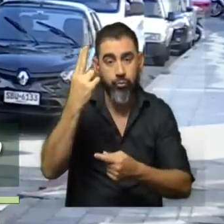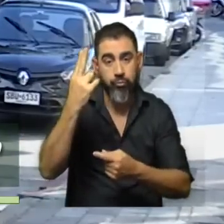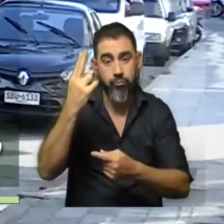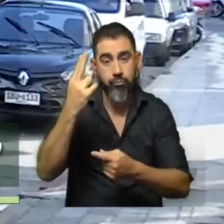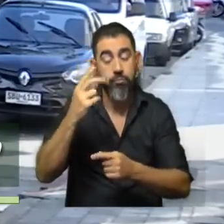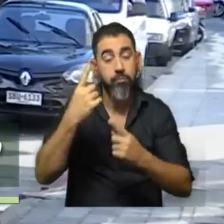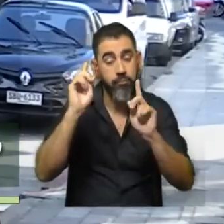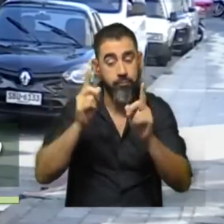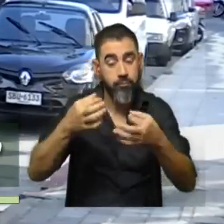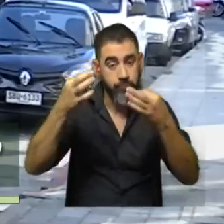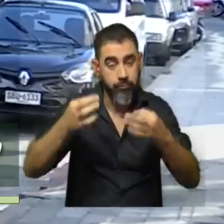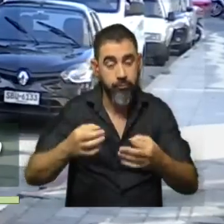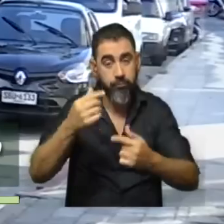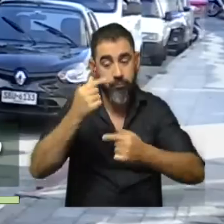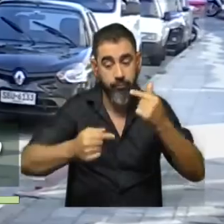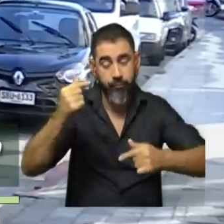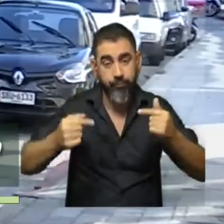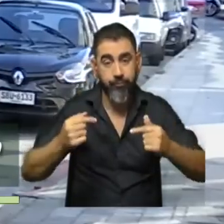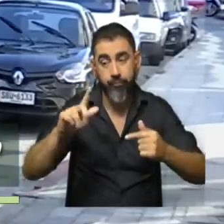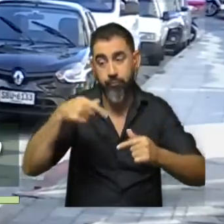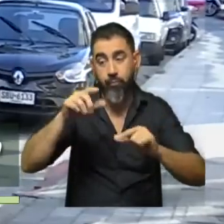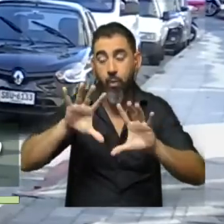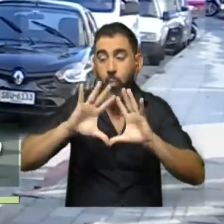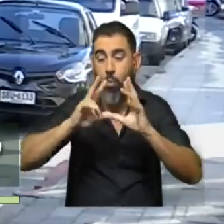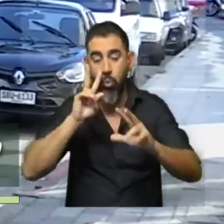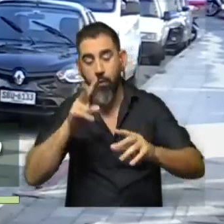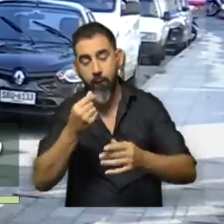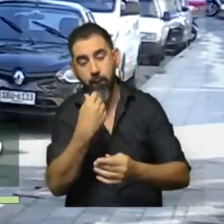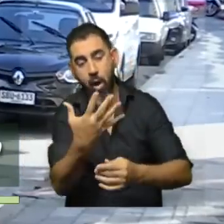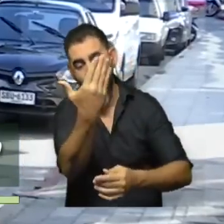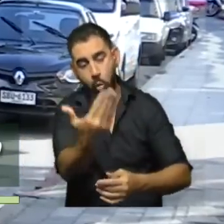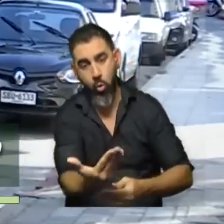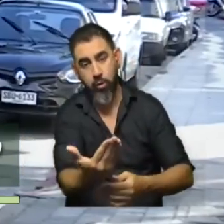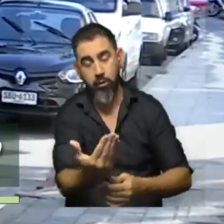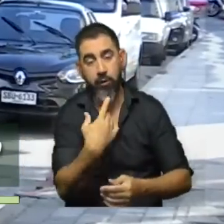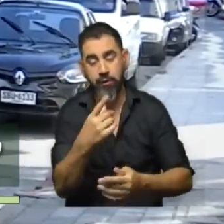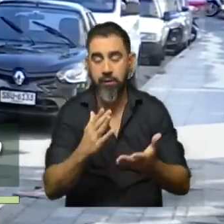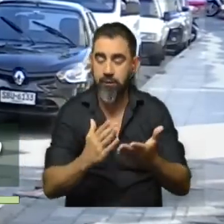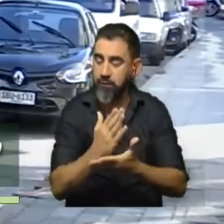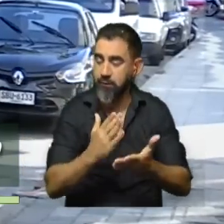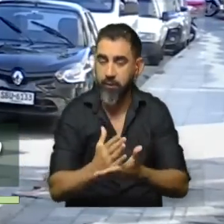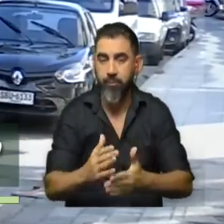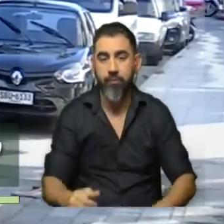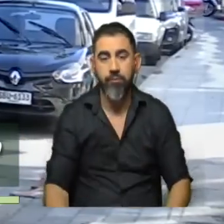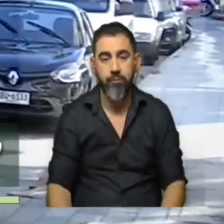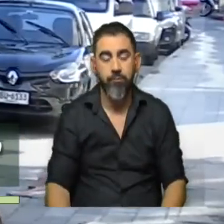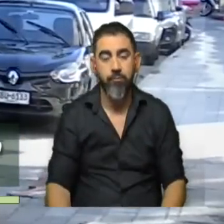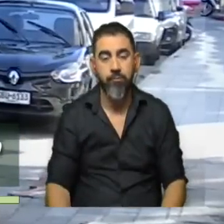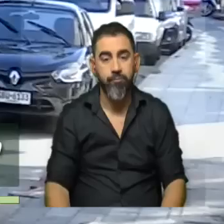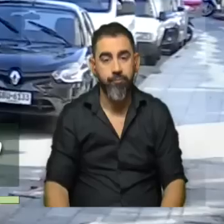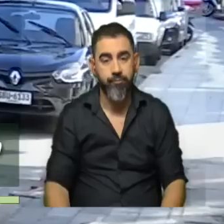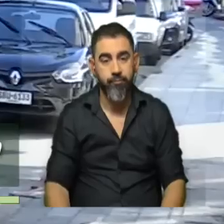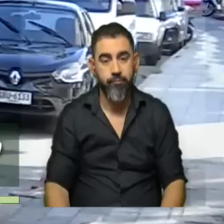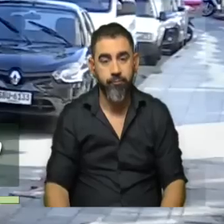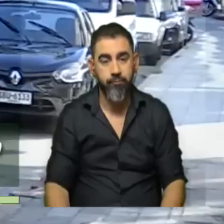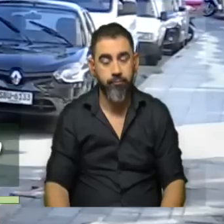se enmarcan justamente en esas cosas que desde afuera se nos valora, se nos destaca y se nos resalta cada vez que tenemos oportunidad de participar de